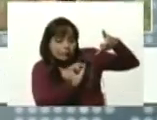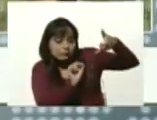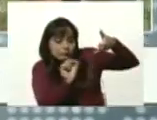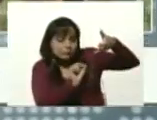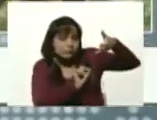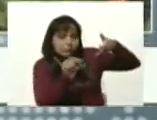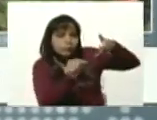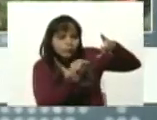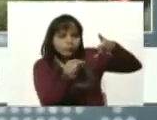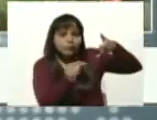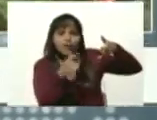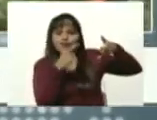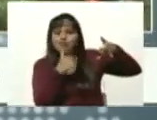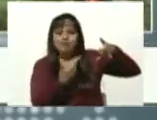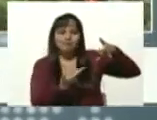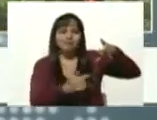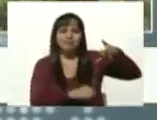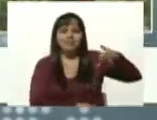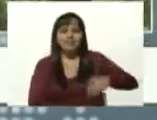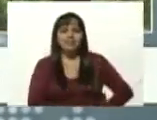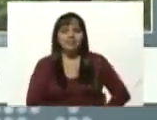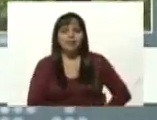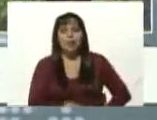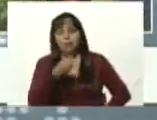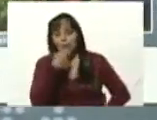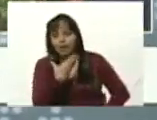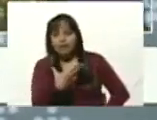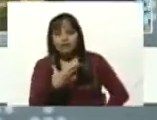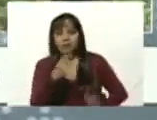bien, ¿verdad? Dibujando así, bien bonito.